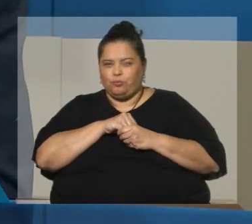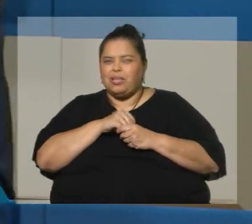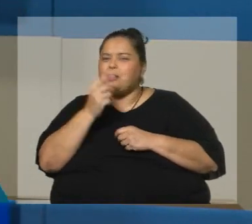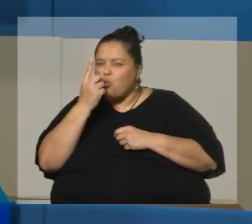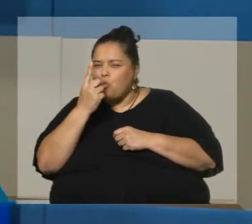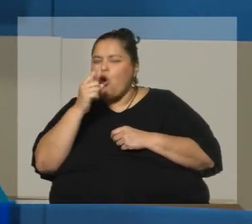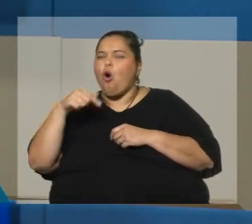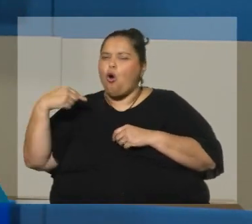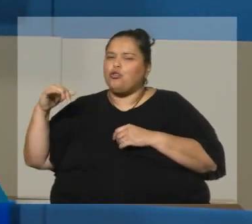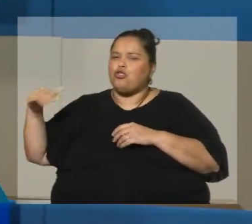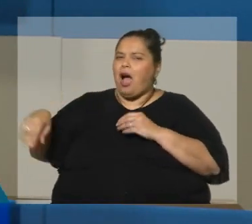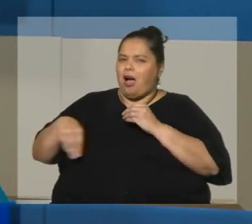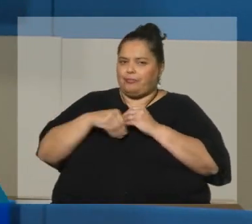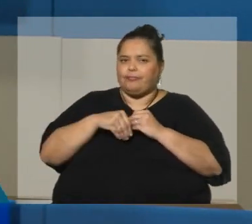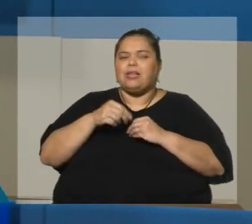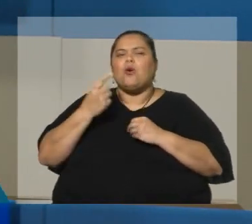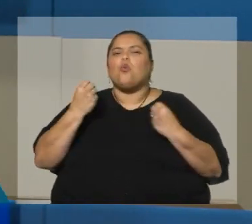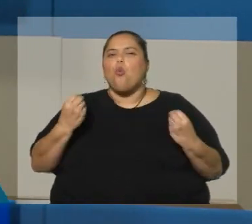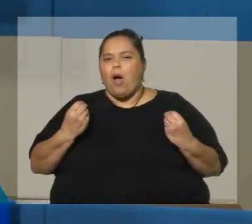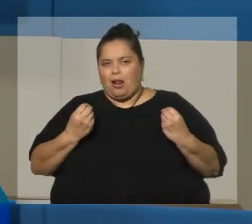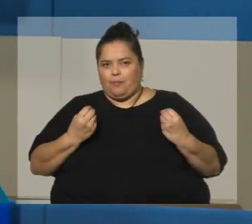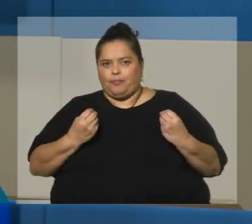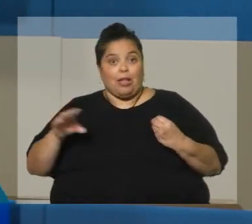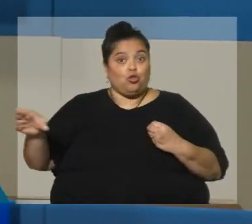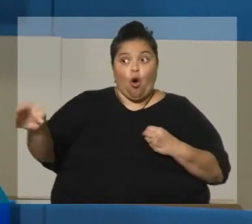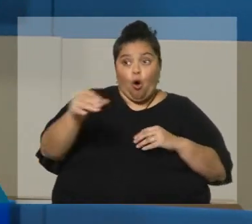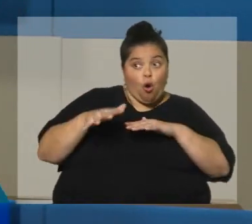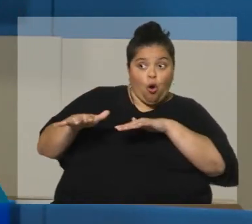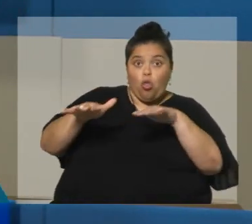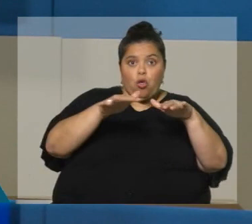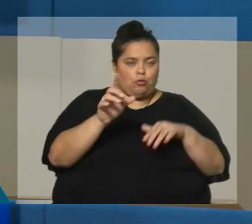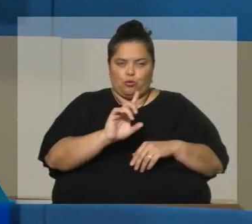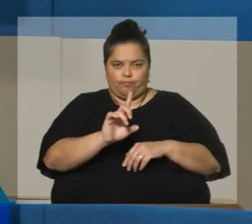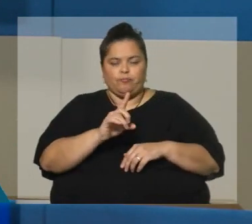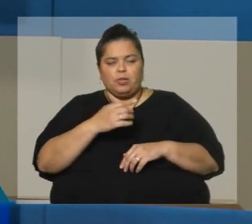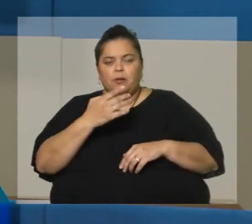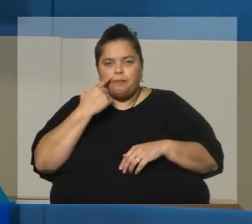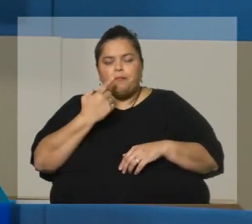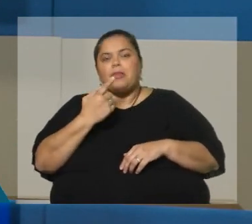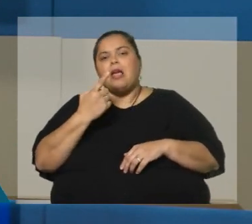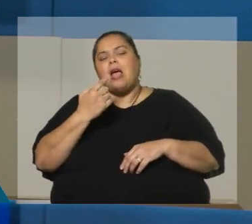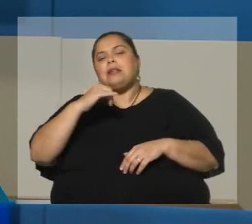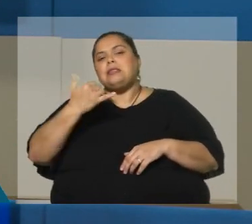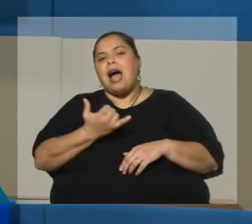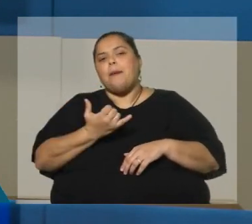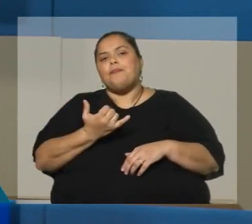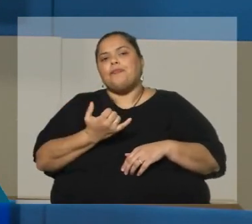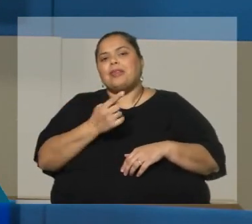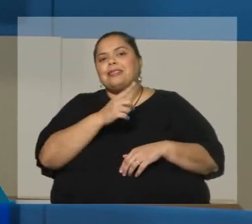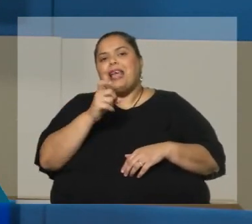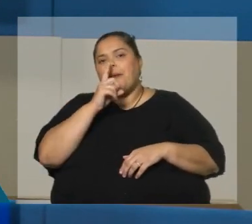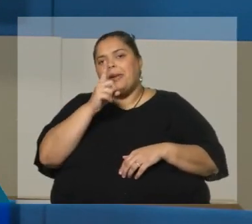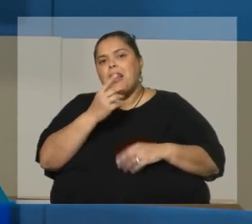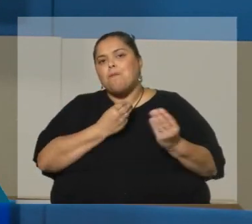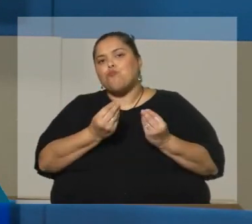vienen de larga data. Bien. ¿Qué excepciones me dice? Las excepciones son, primero, ya hoy hay más de 100.000 puestos de